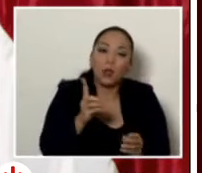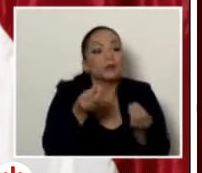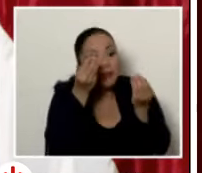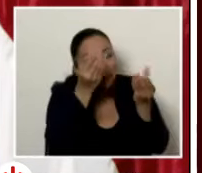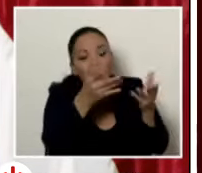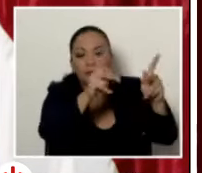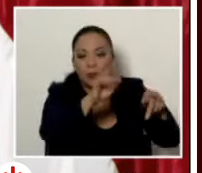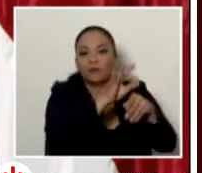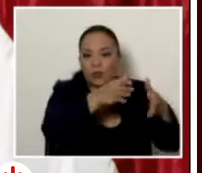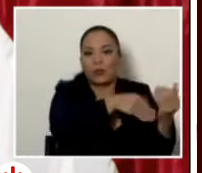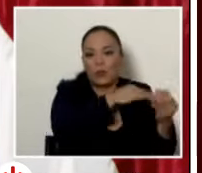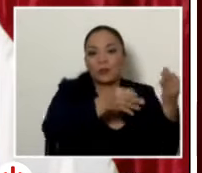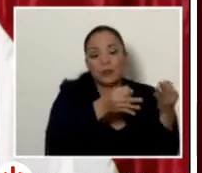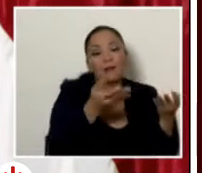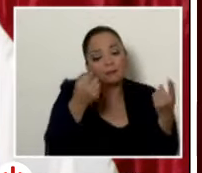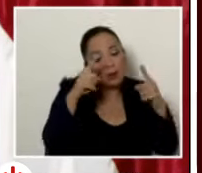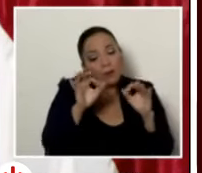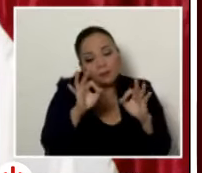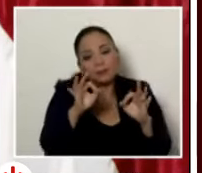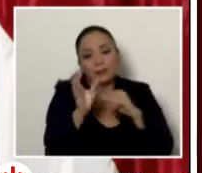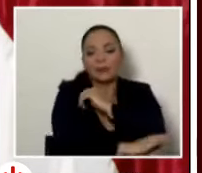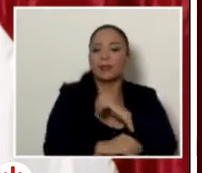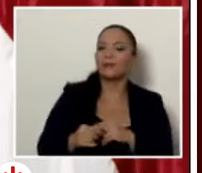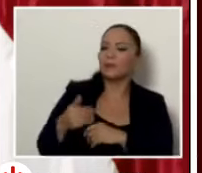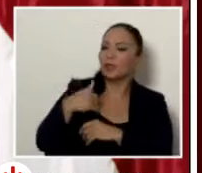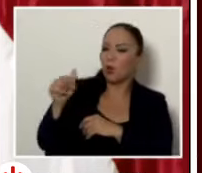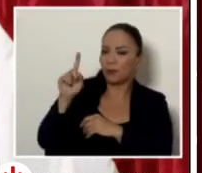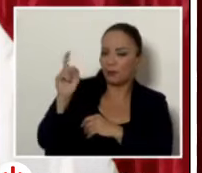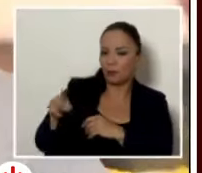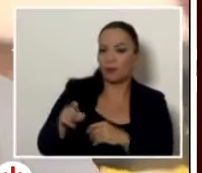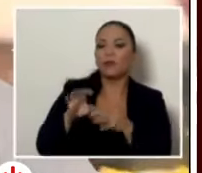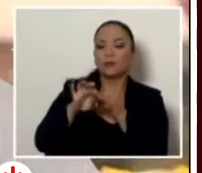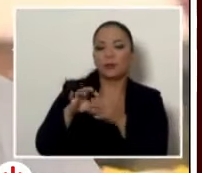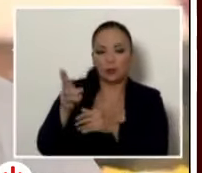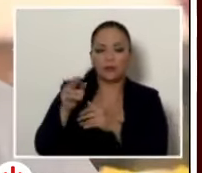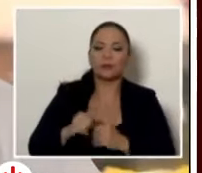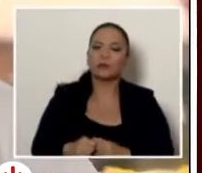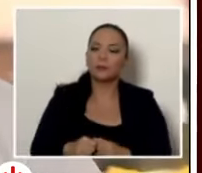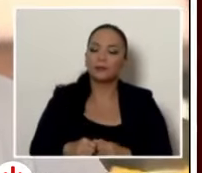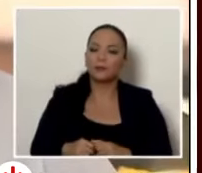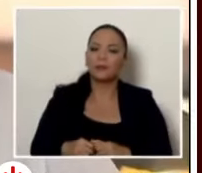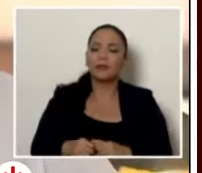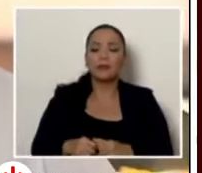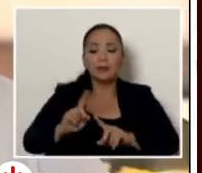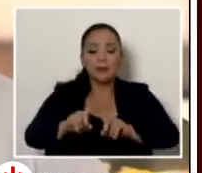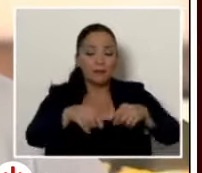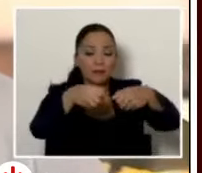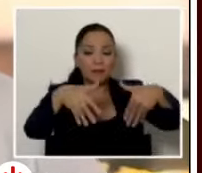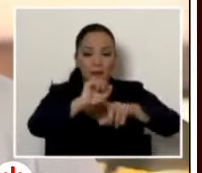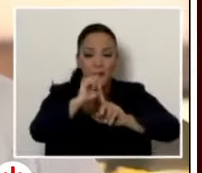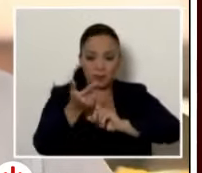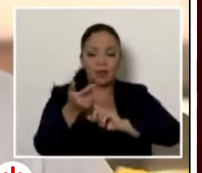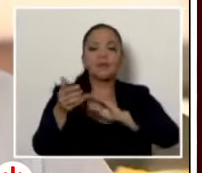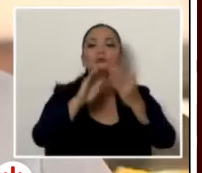mencionar para que sea de justicia tengo otra pregunta señor presidente con respecto a esto mismo en muchísimas redes sociales sobre todo el pueblo verdad